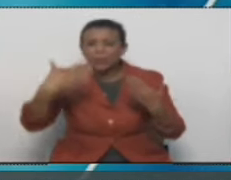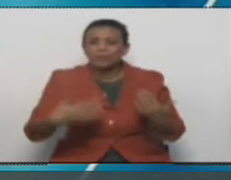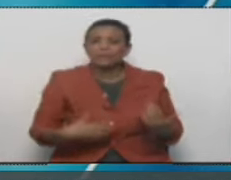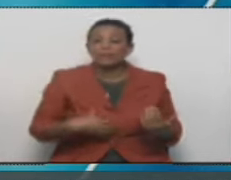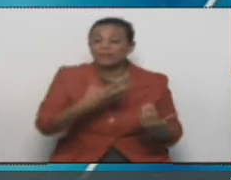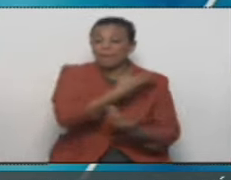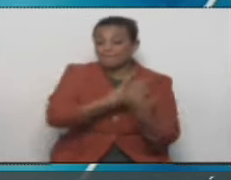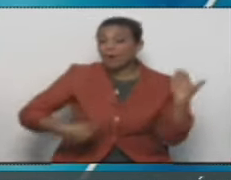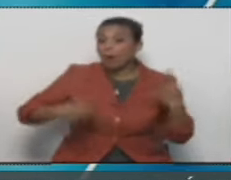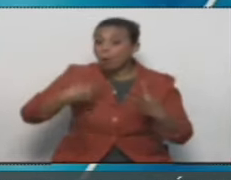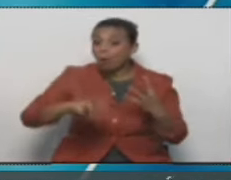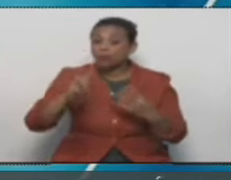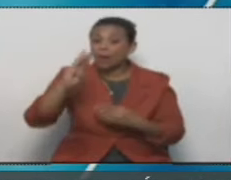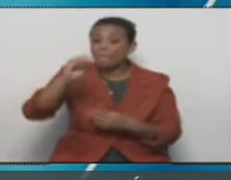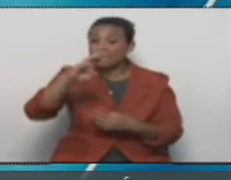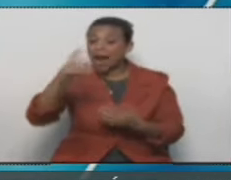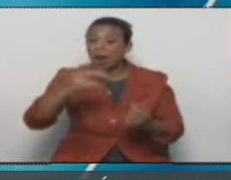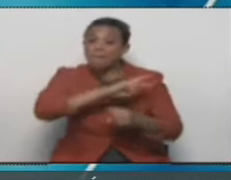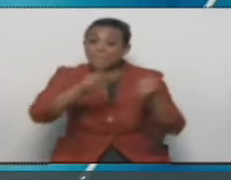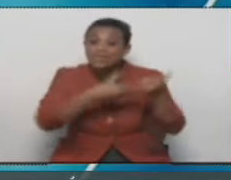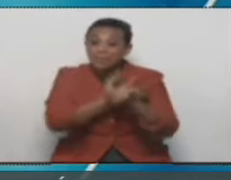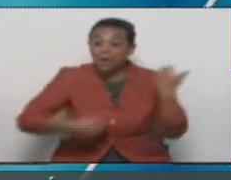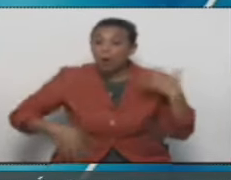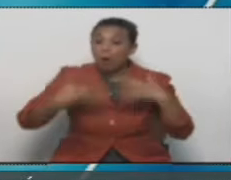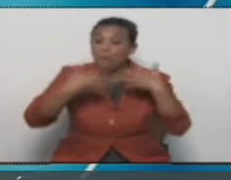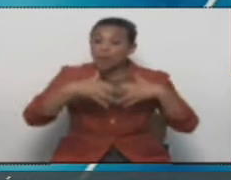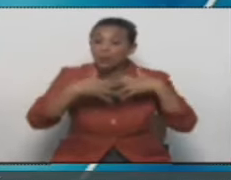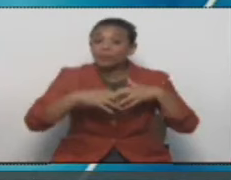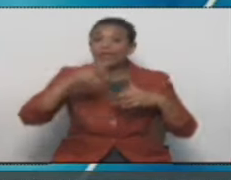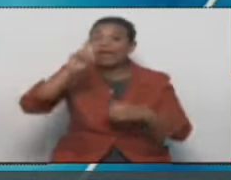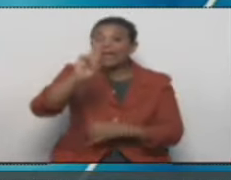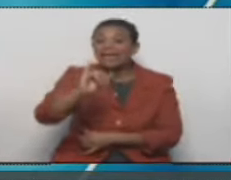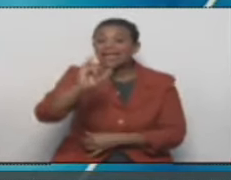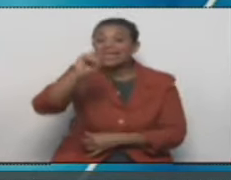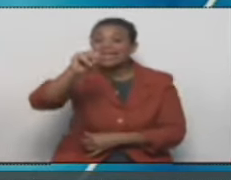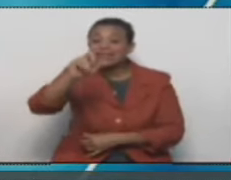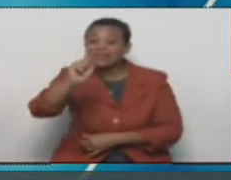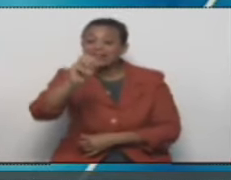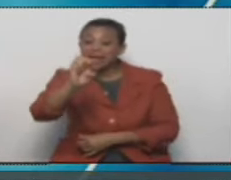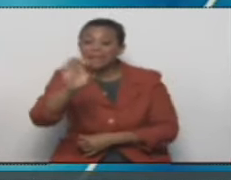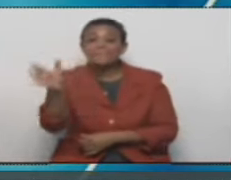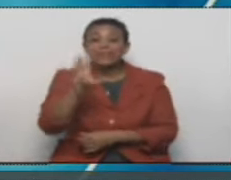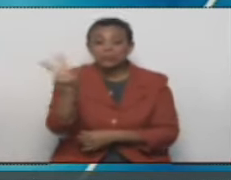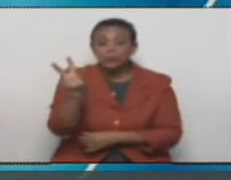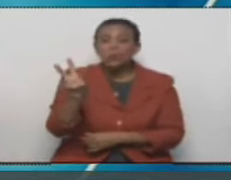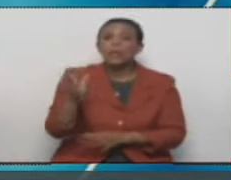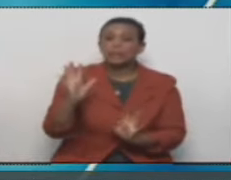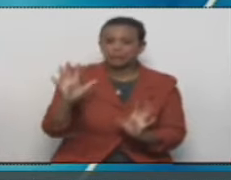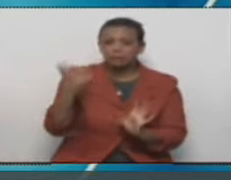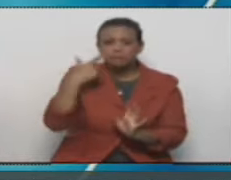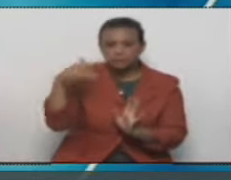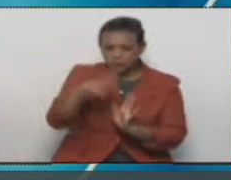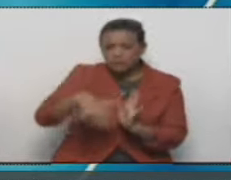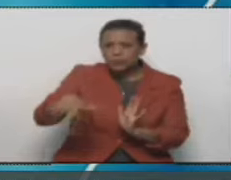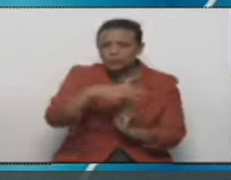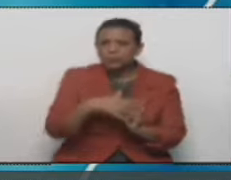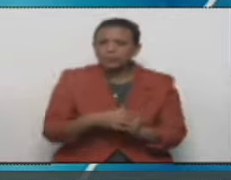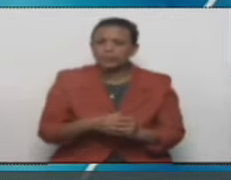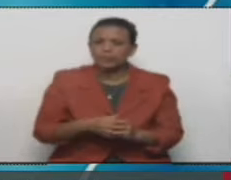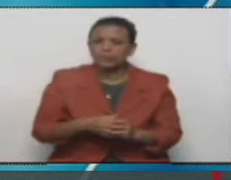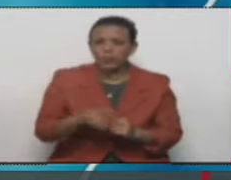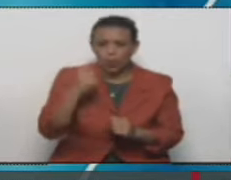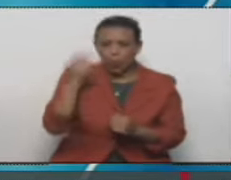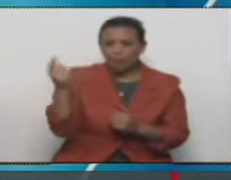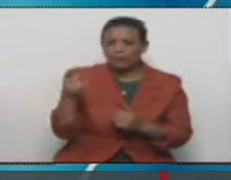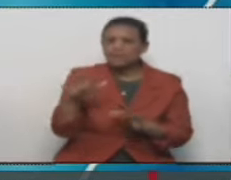Mario Fernández, vicepresidente de Operaciones de Inter, Venezuela. Mario, es argentino, ¿verdad? Sí. Claro.